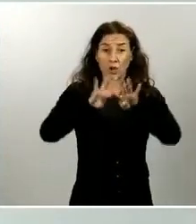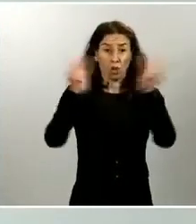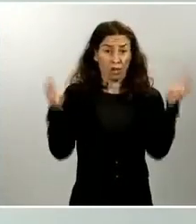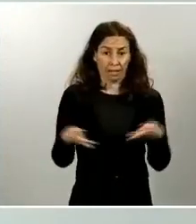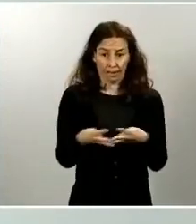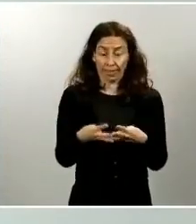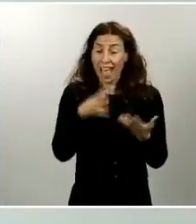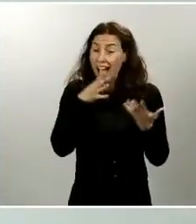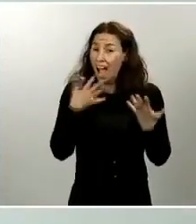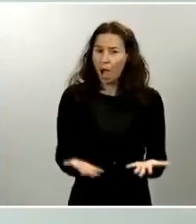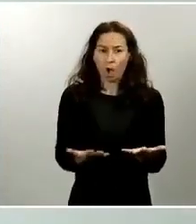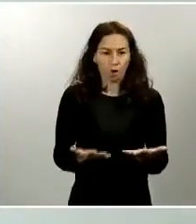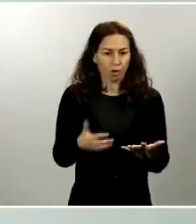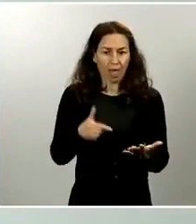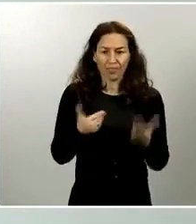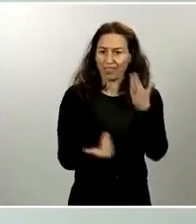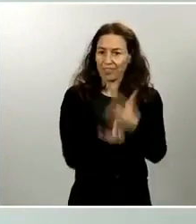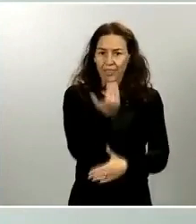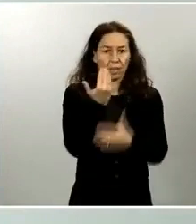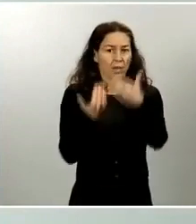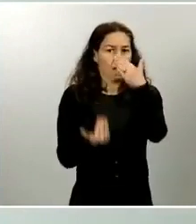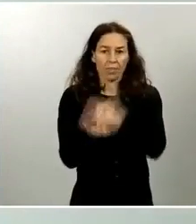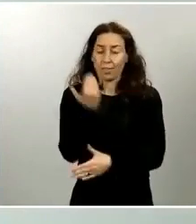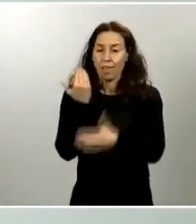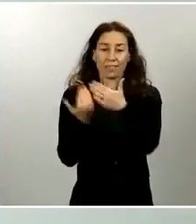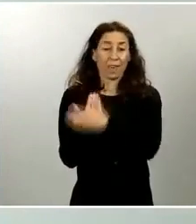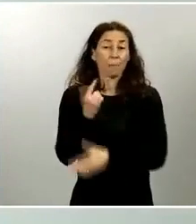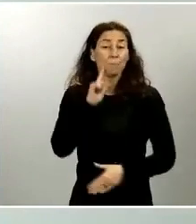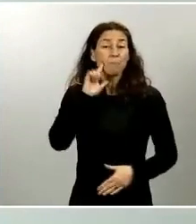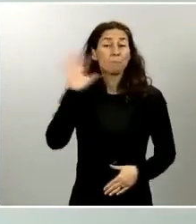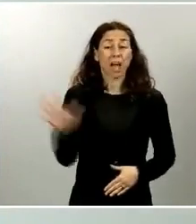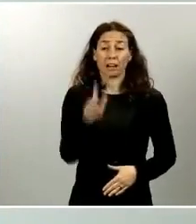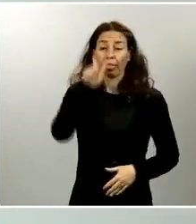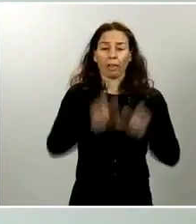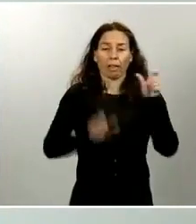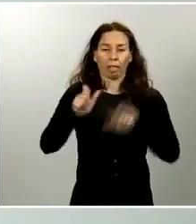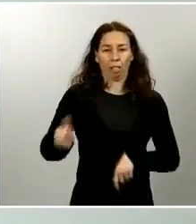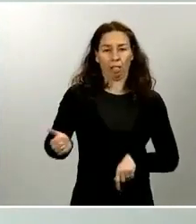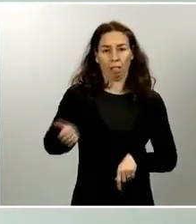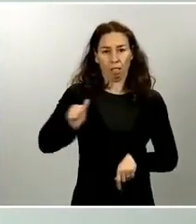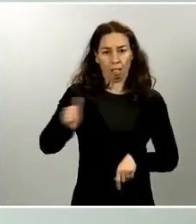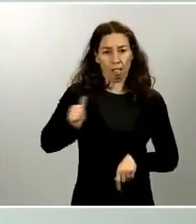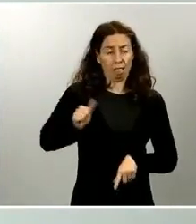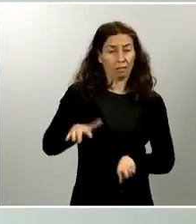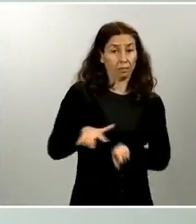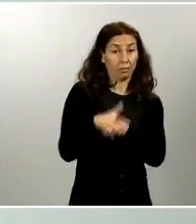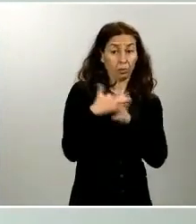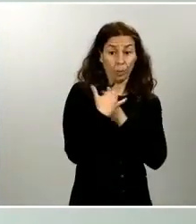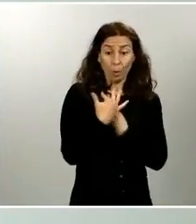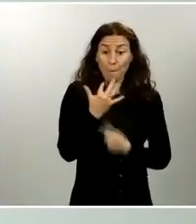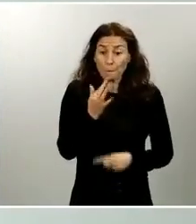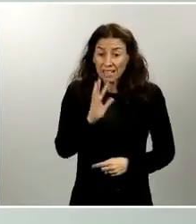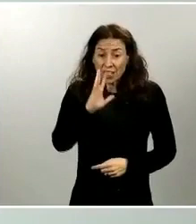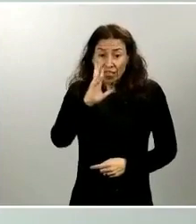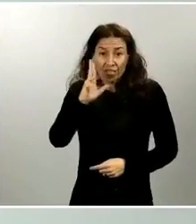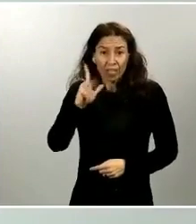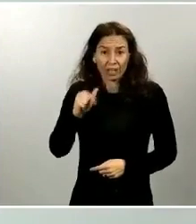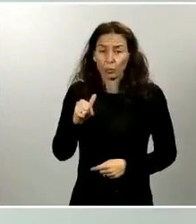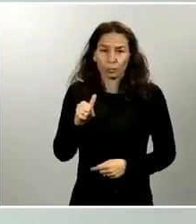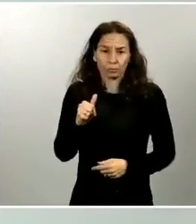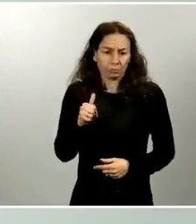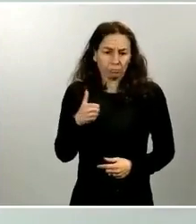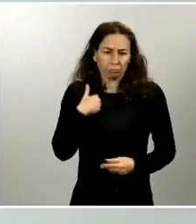está convirtiéndose en el pasatiempo de mucha gente y donde los delincuentes no tienen ningún reparo en utilizarlo